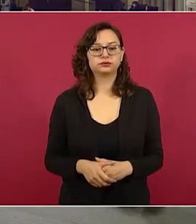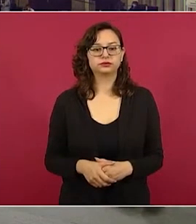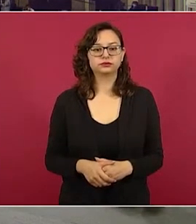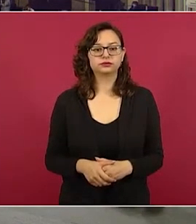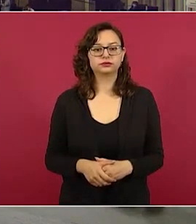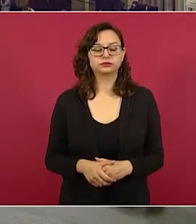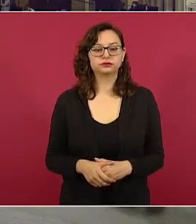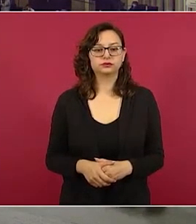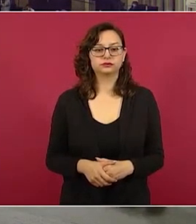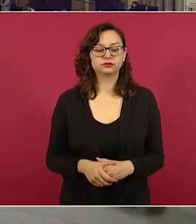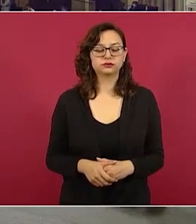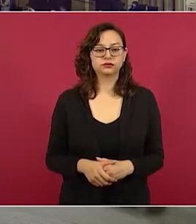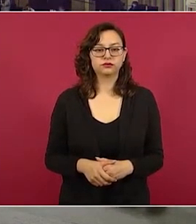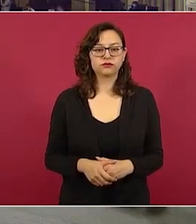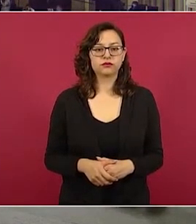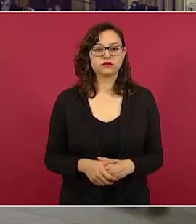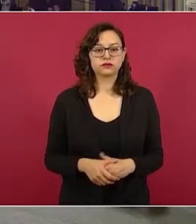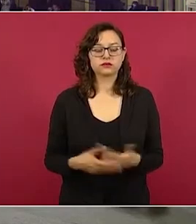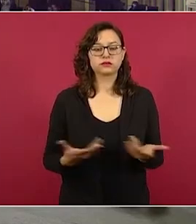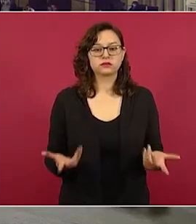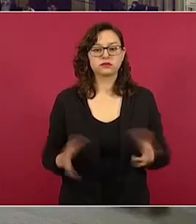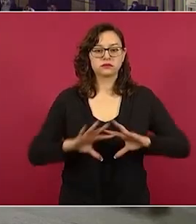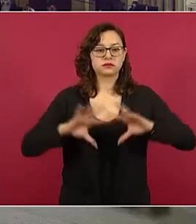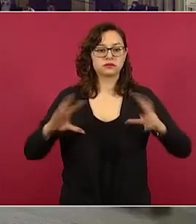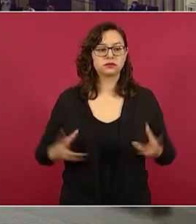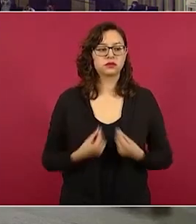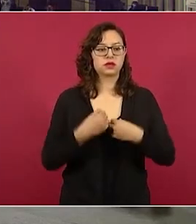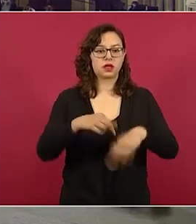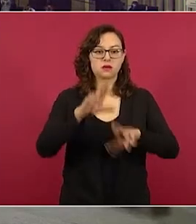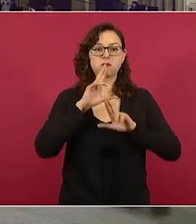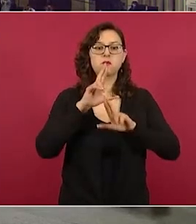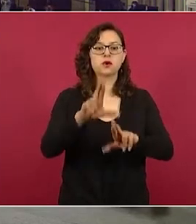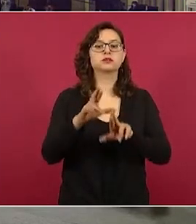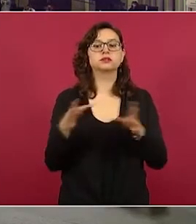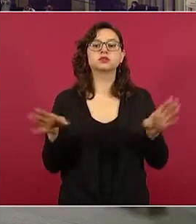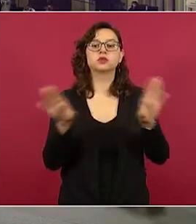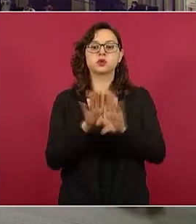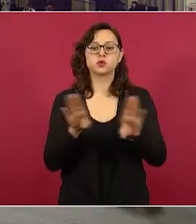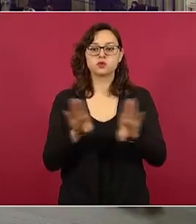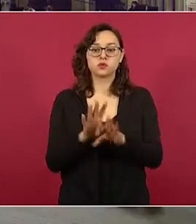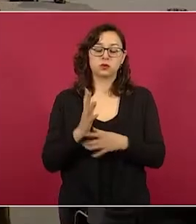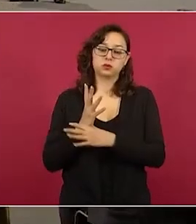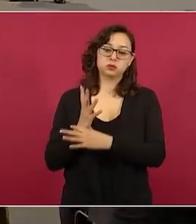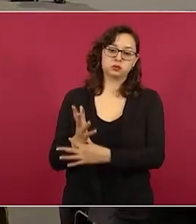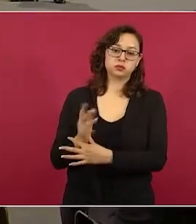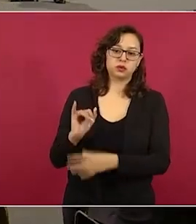los resultados del INE.